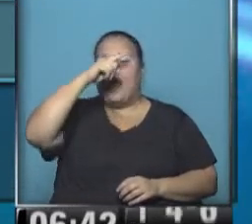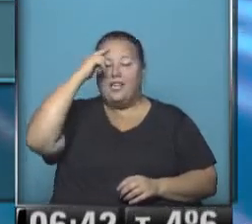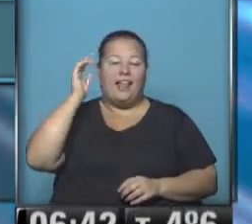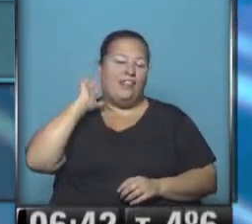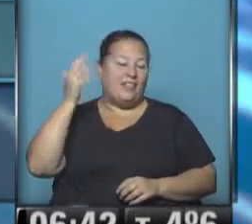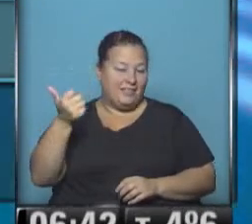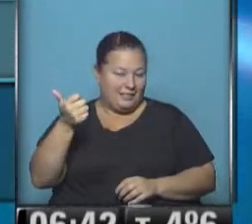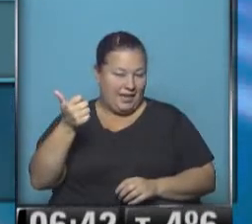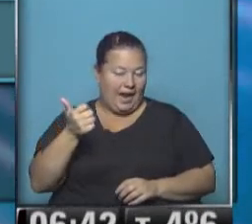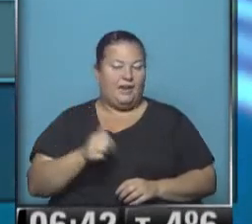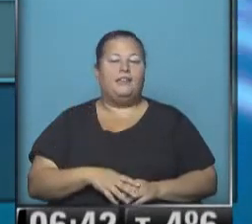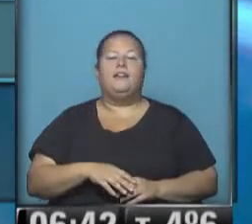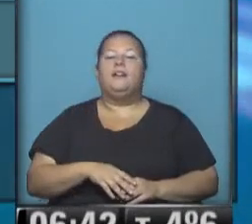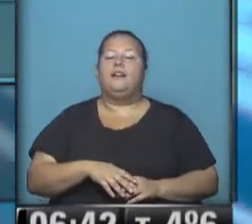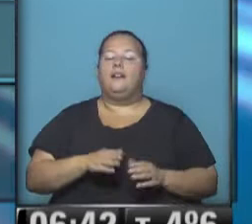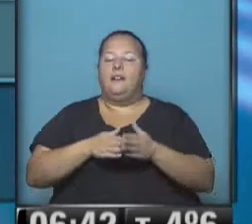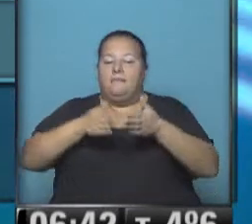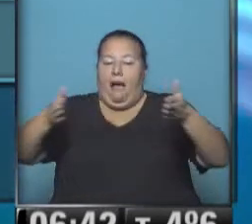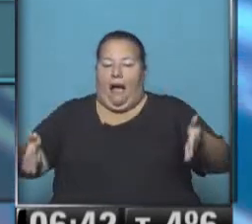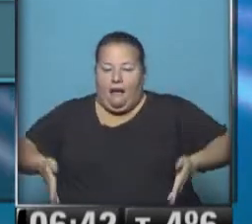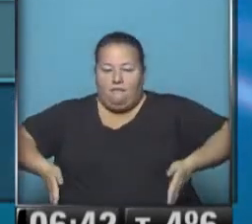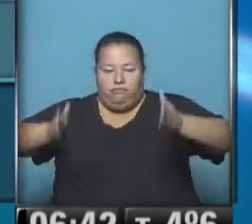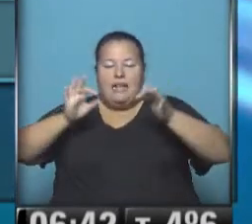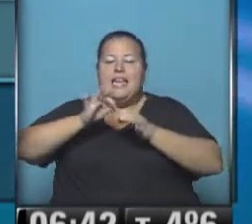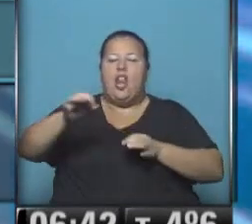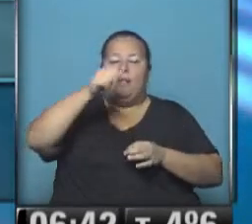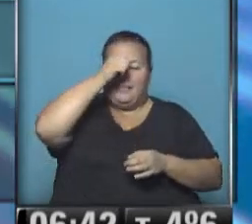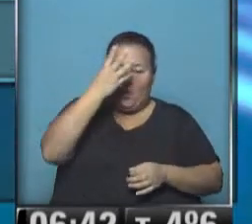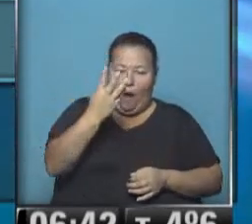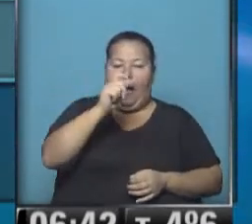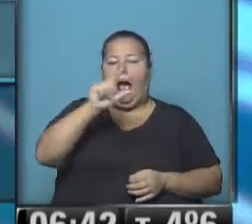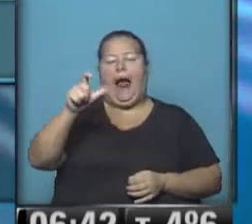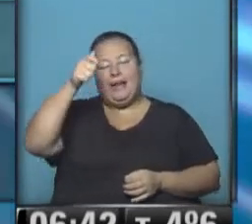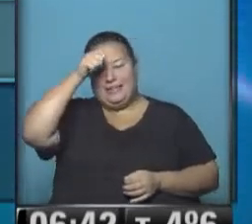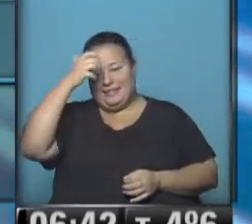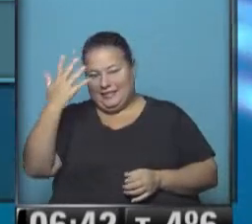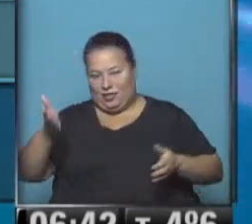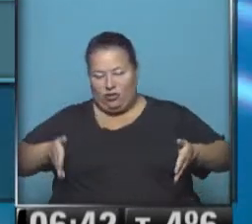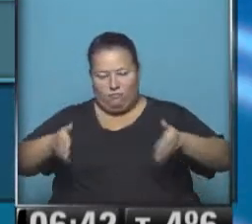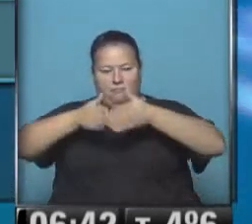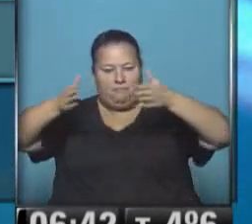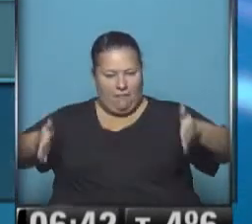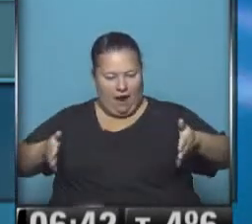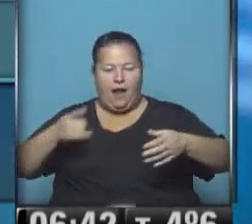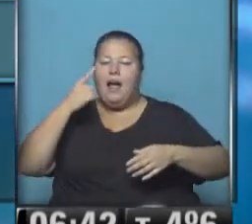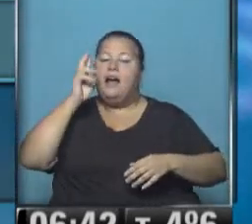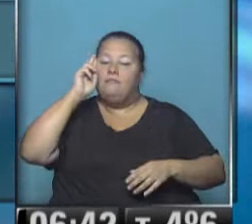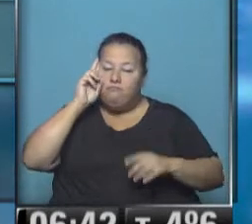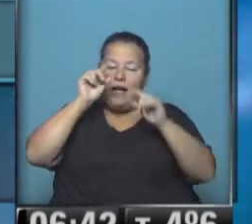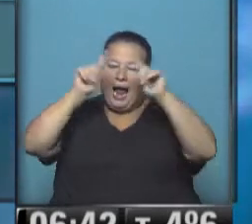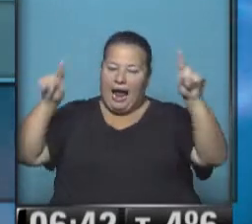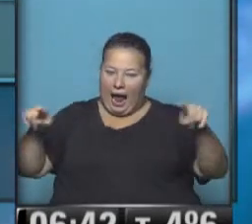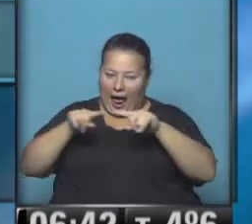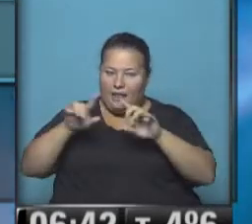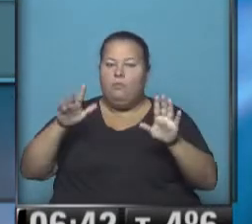16. Se está realizando ensanchez de calzada del kilómetro 64 al 65. Respete la indicación, ya